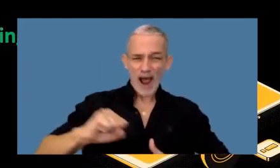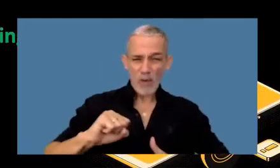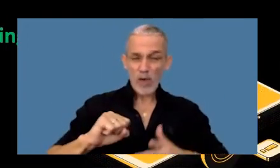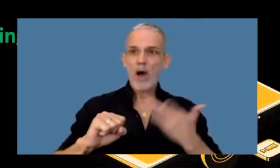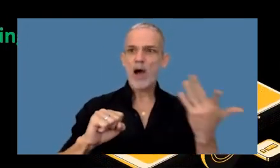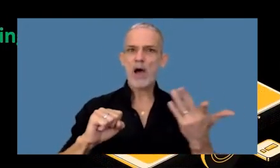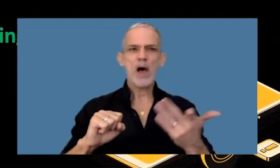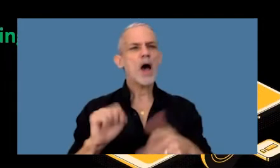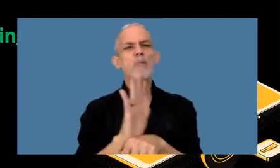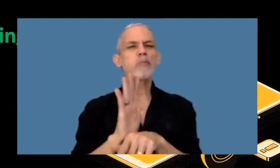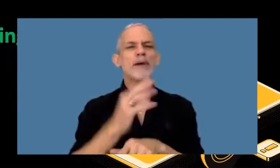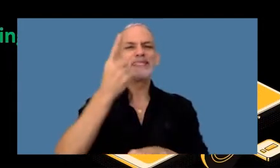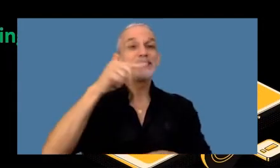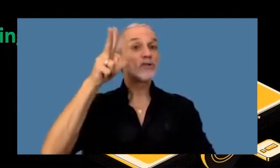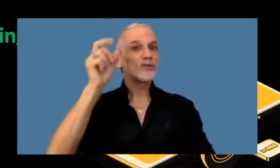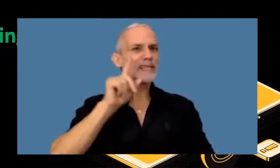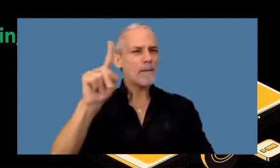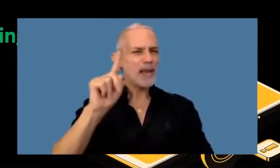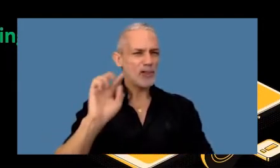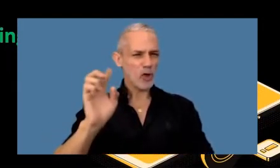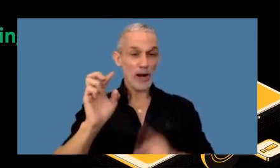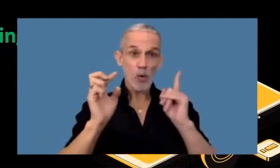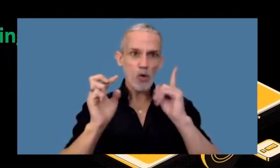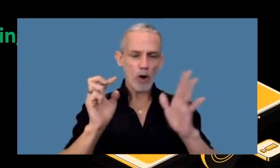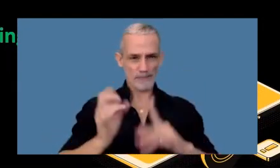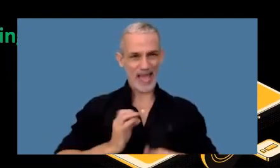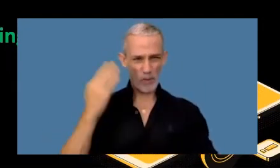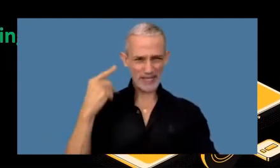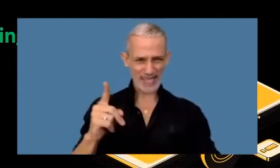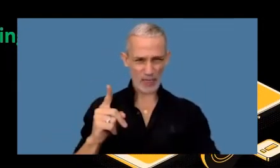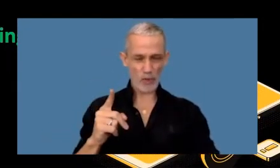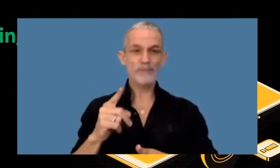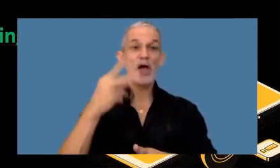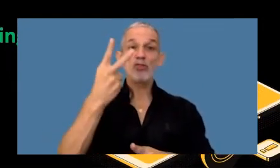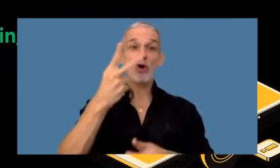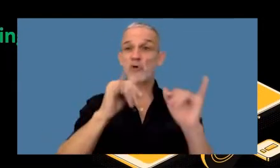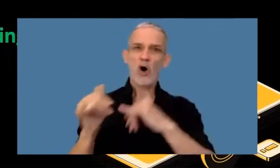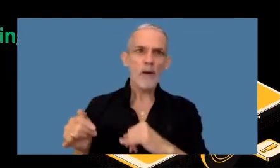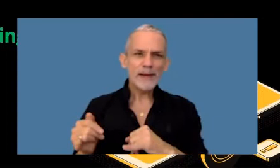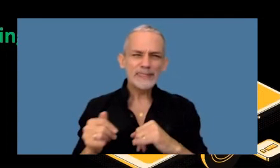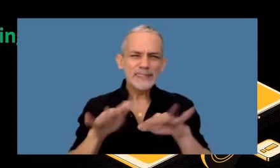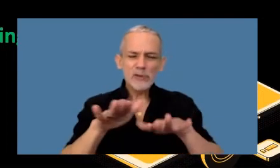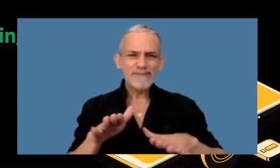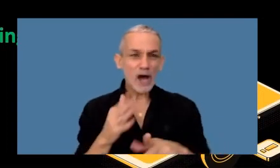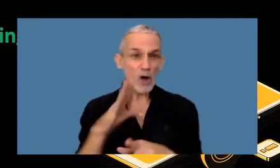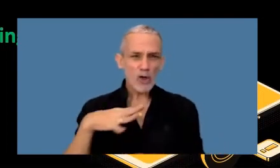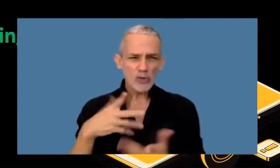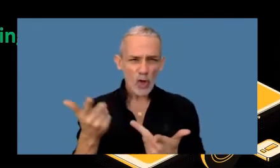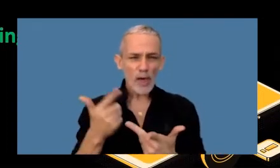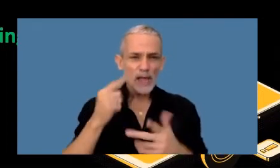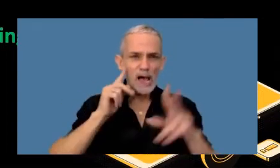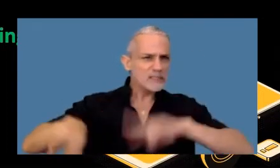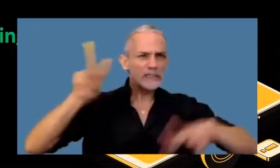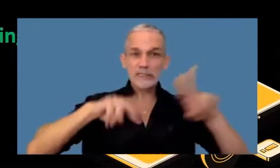representó 180 mil dólares el año pasado dos jovencitos que todavía están siendo